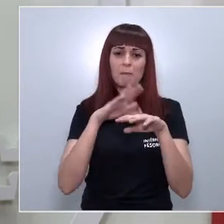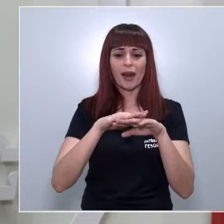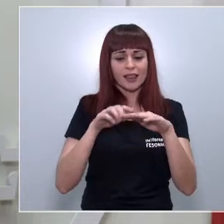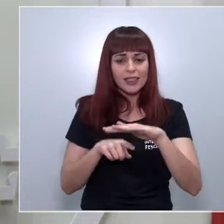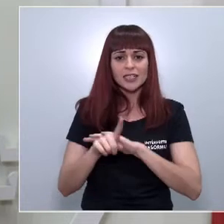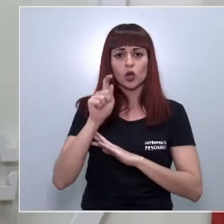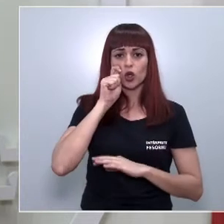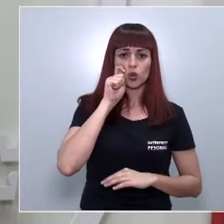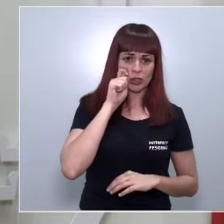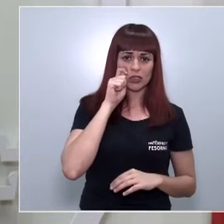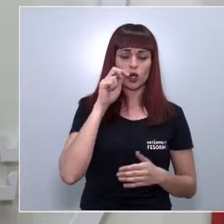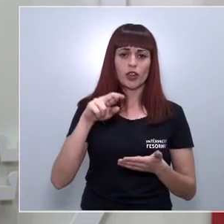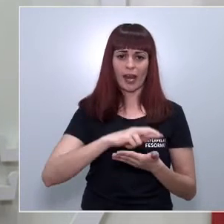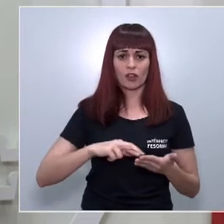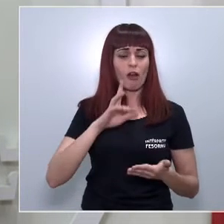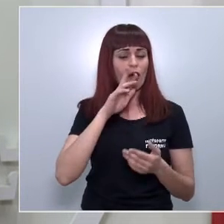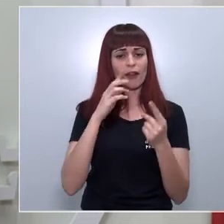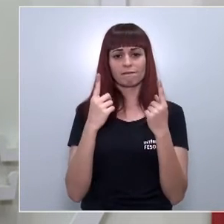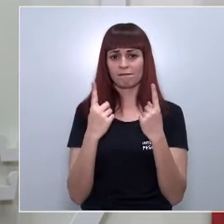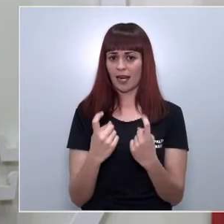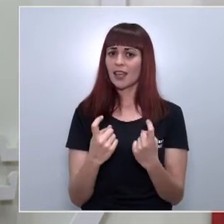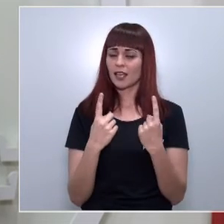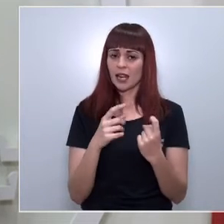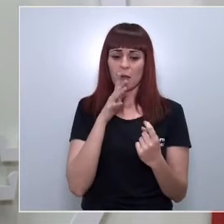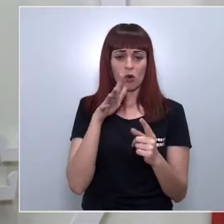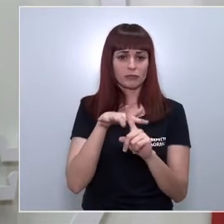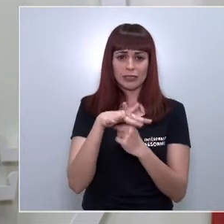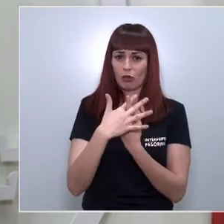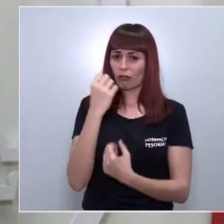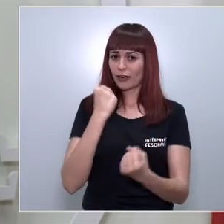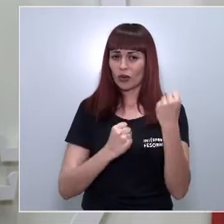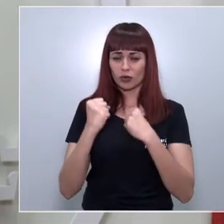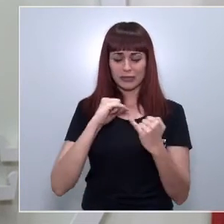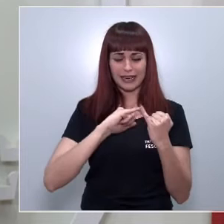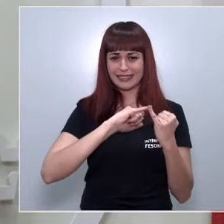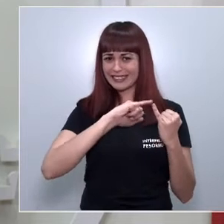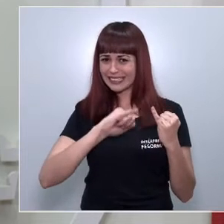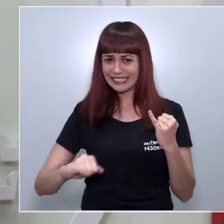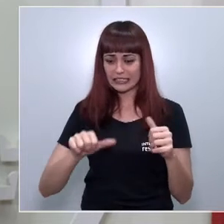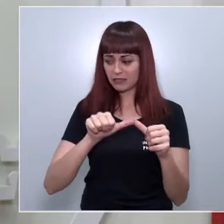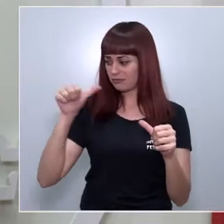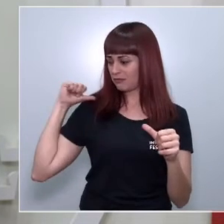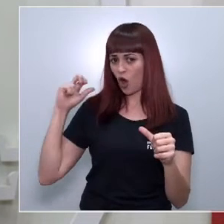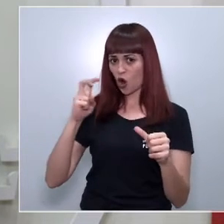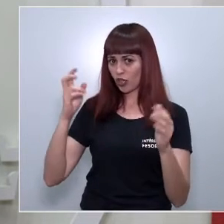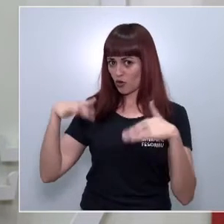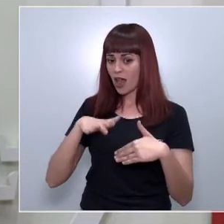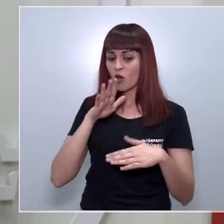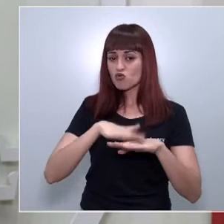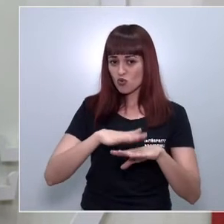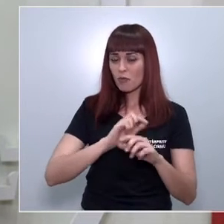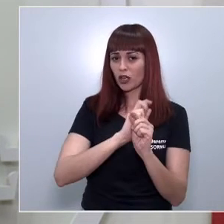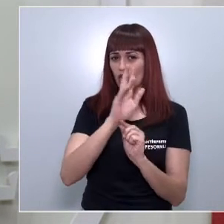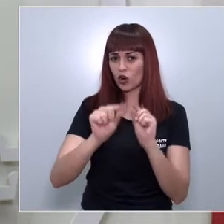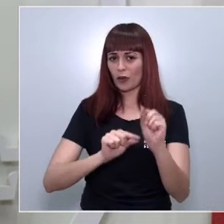regional y que se hacen más necesarias si cabe en una situación económica de crisis sin precedentes provocadas por la pandemia del